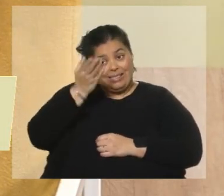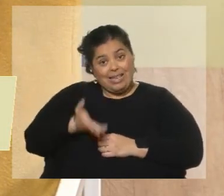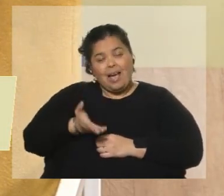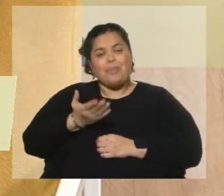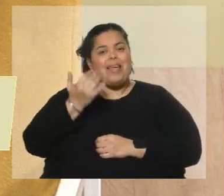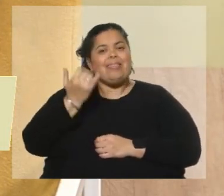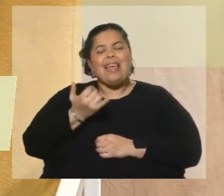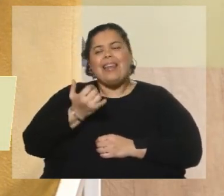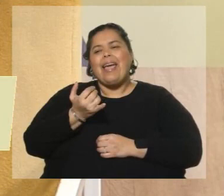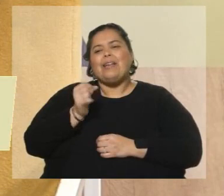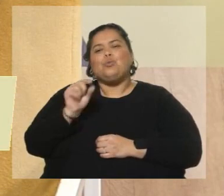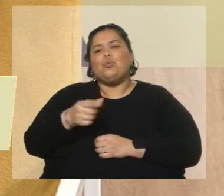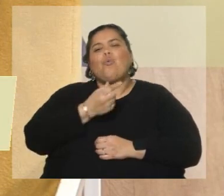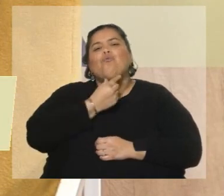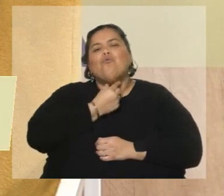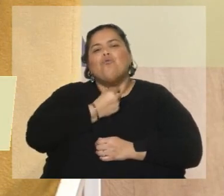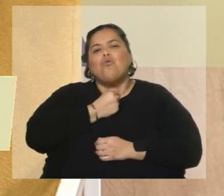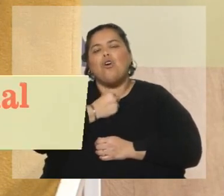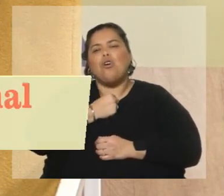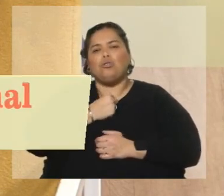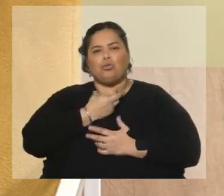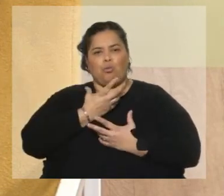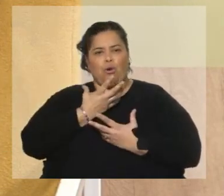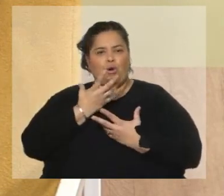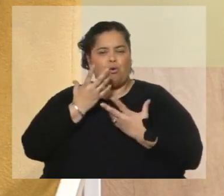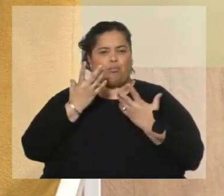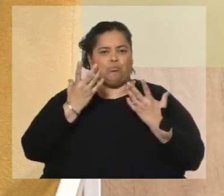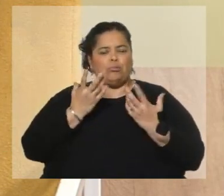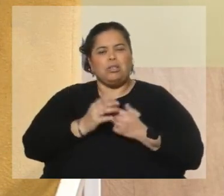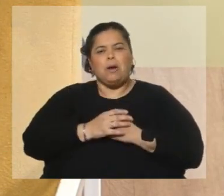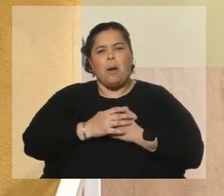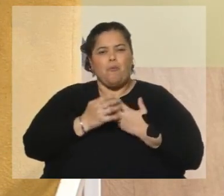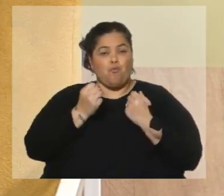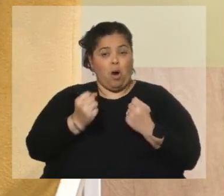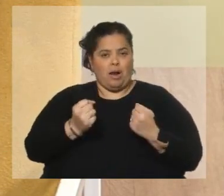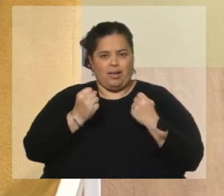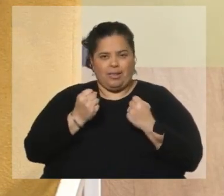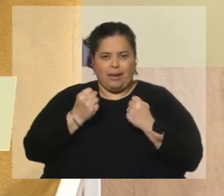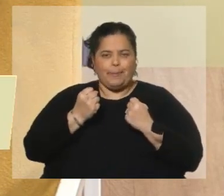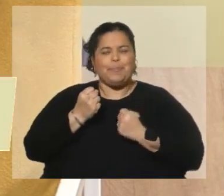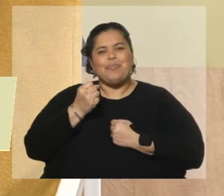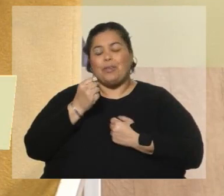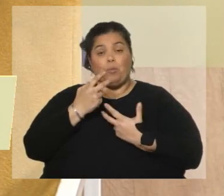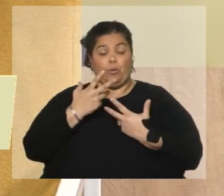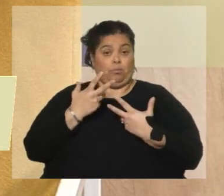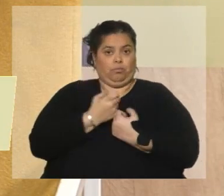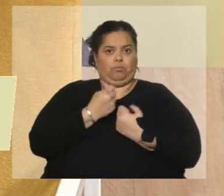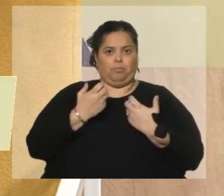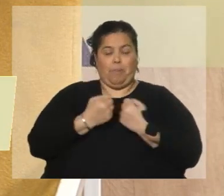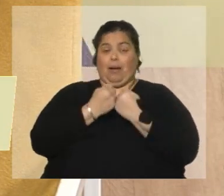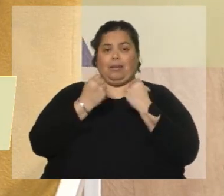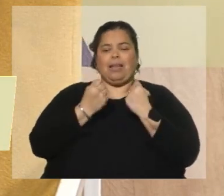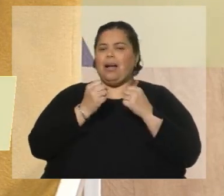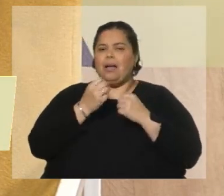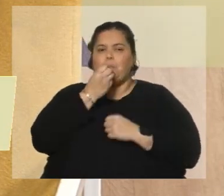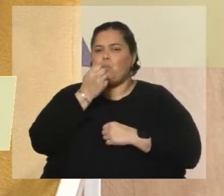de esas voces dramáticas, una voz potente, una voz que te impacta, ideal para el